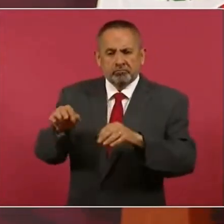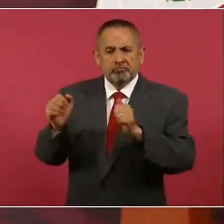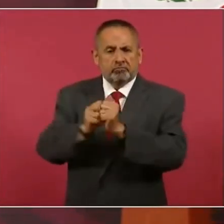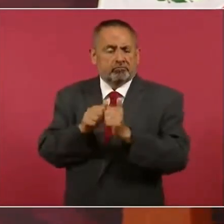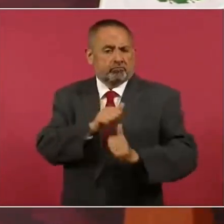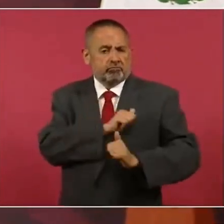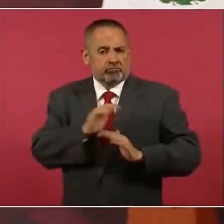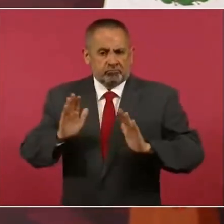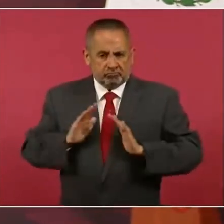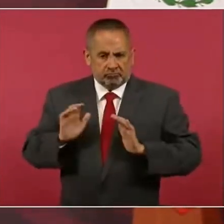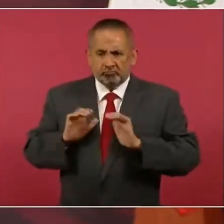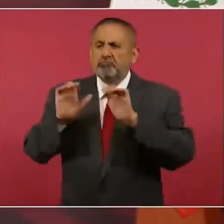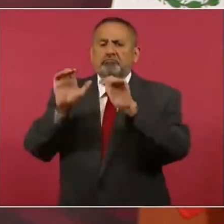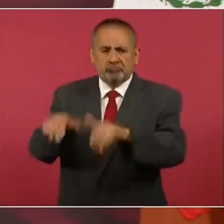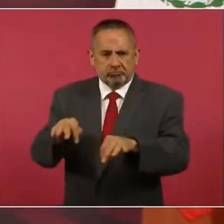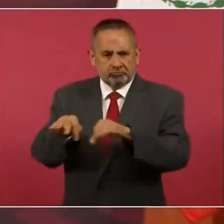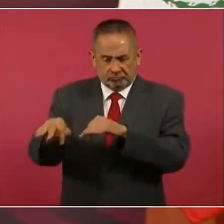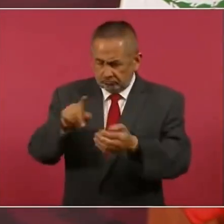Fuerzas Armadas.